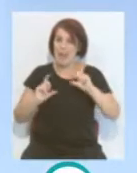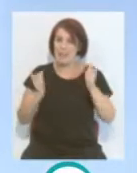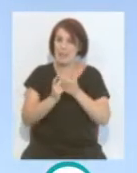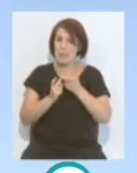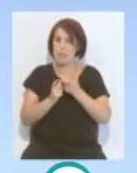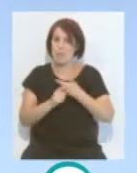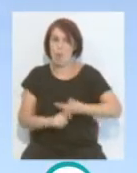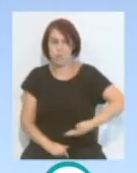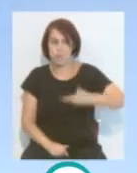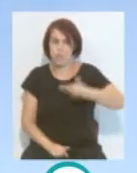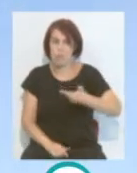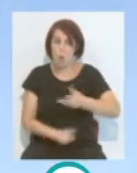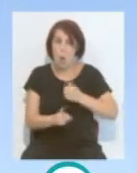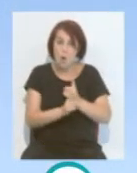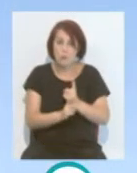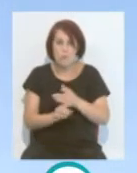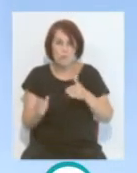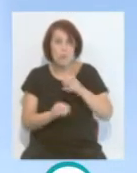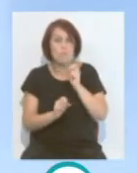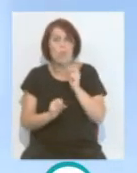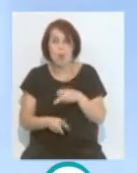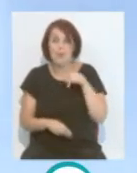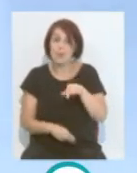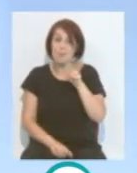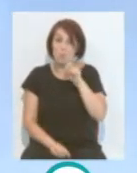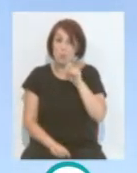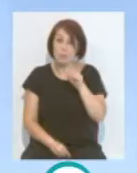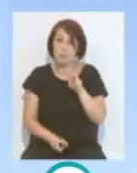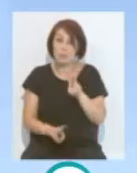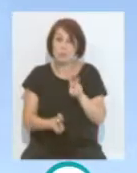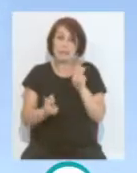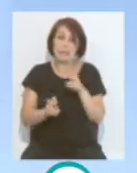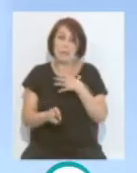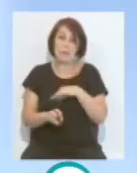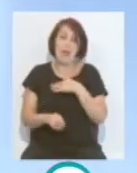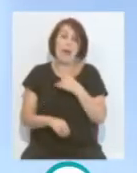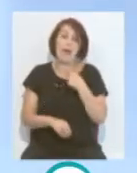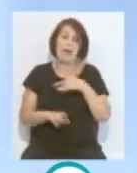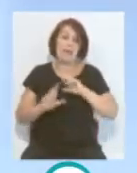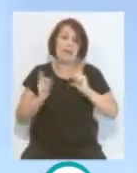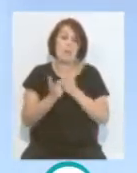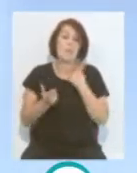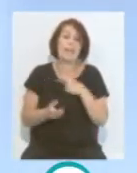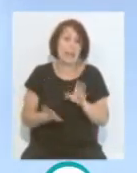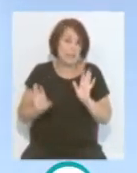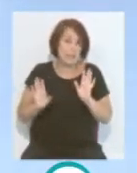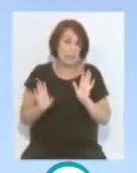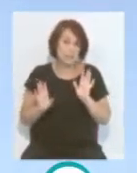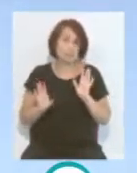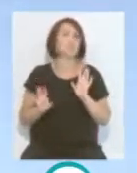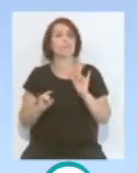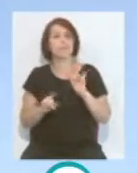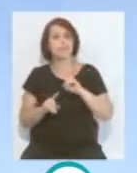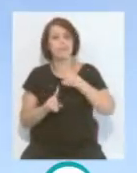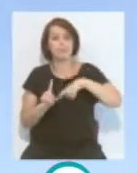clasificatoria, era el peor momento y donde más puntos, entre comillas, se podía dejar el equipo. Exacto, pero si lo piensas, en la primera